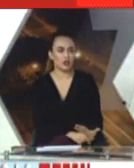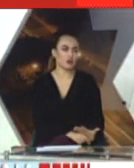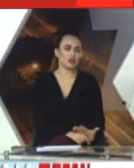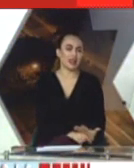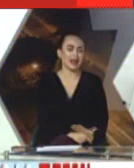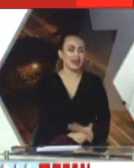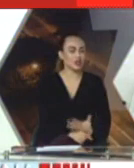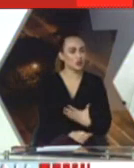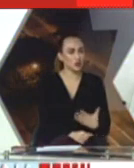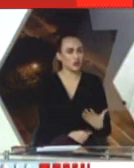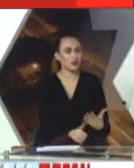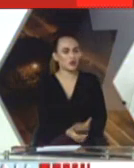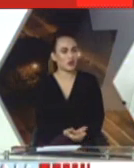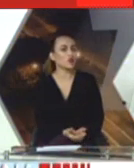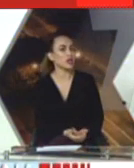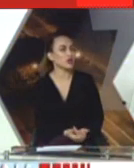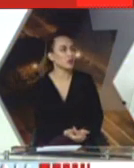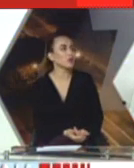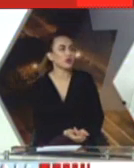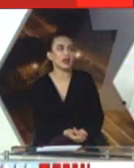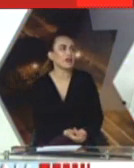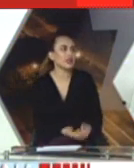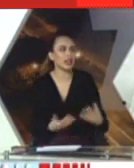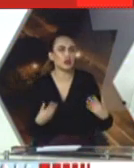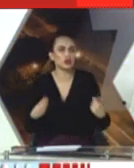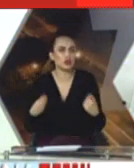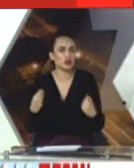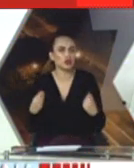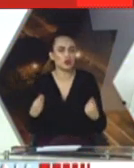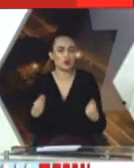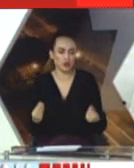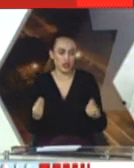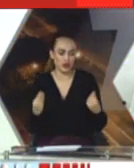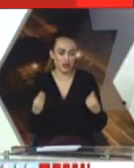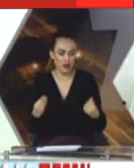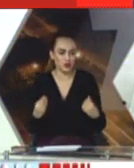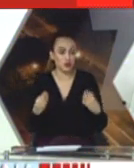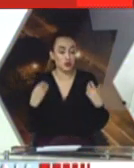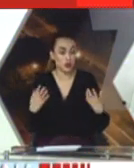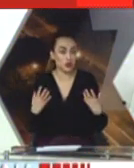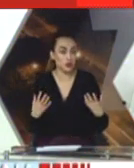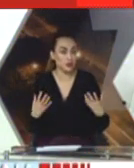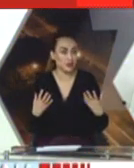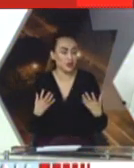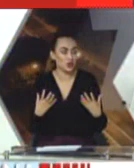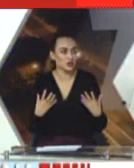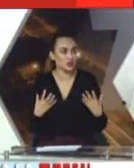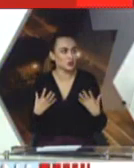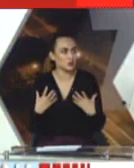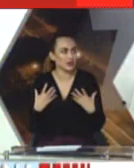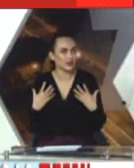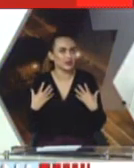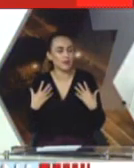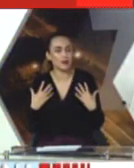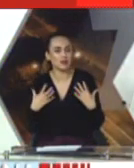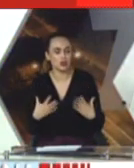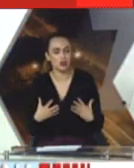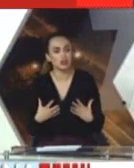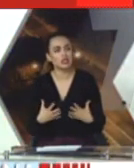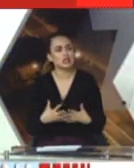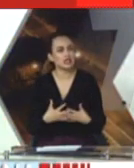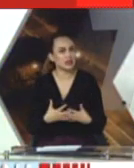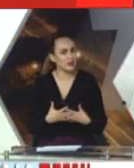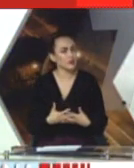no podemos dejarle todo el peso al gobierno, porque al final nosotros somos los que accionamos, nosotros somos también los que somos parte de esta